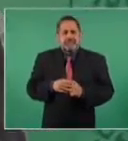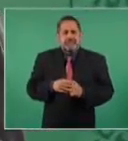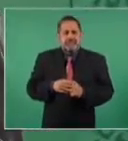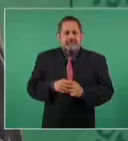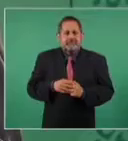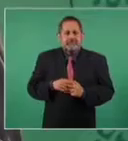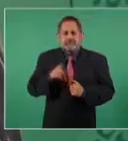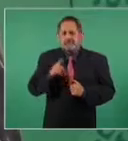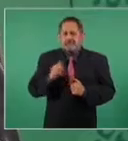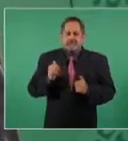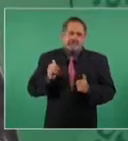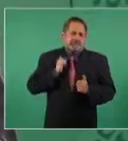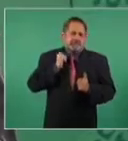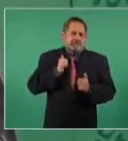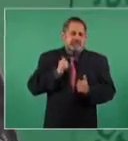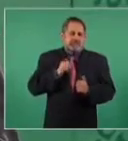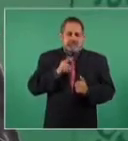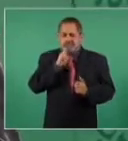pues se aprovechó